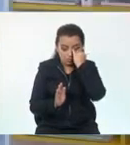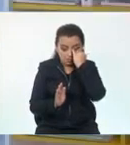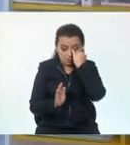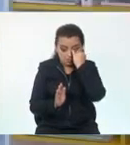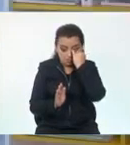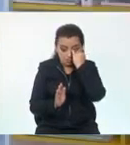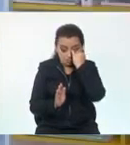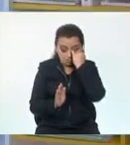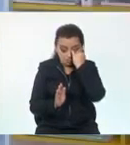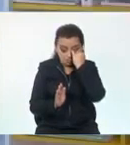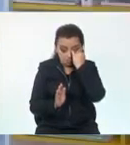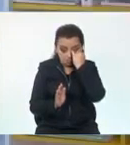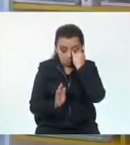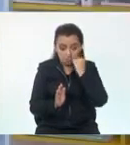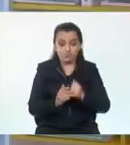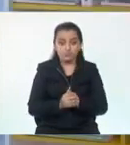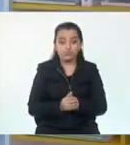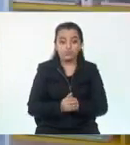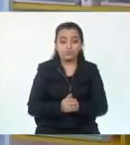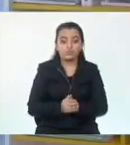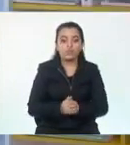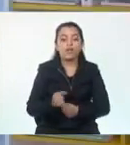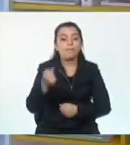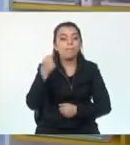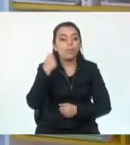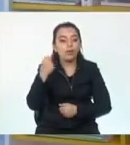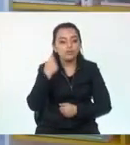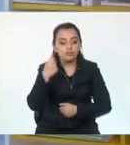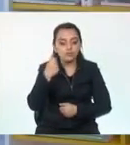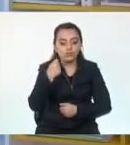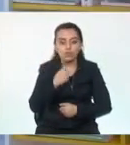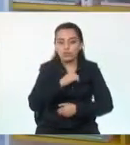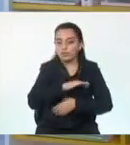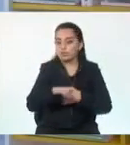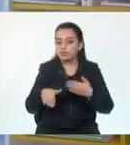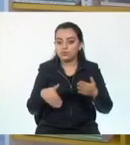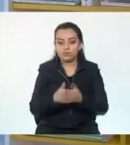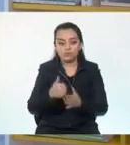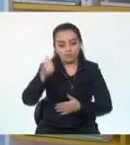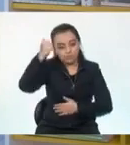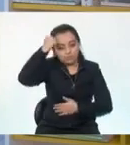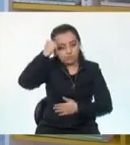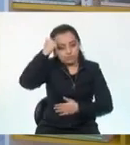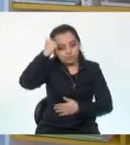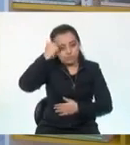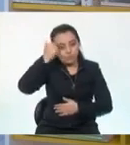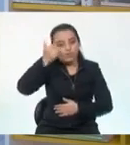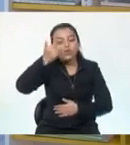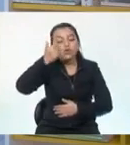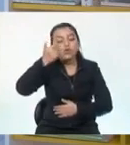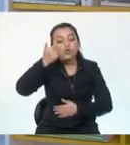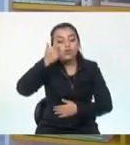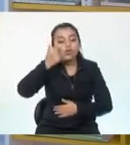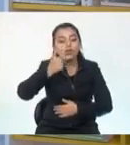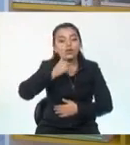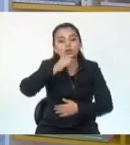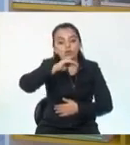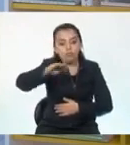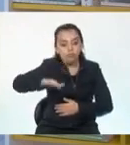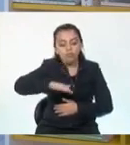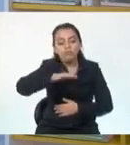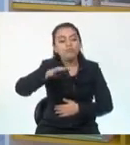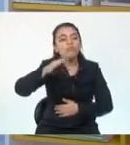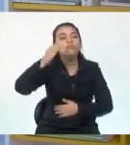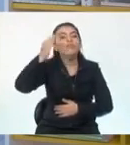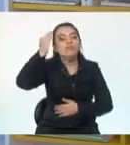que es bien importante que todos aprendamos a ubicarnos. Es ahí la importancia que tiene